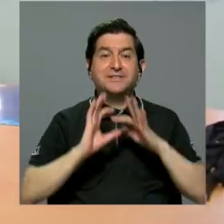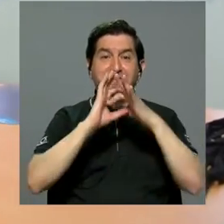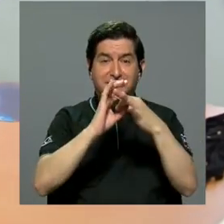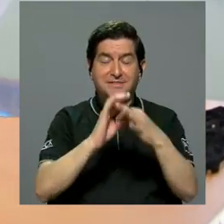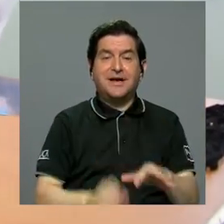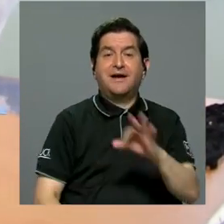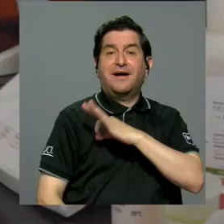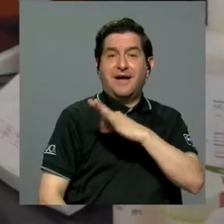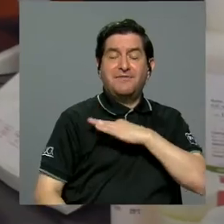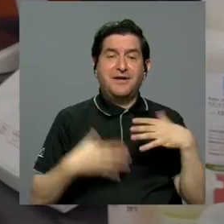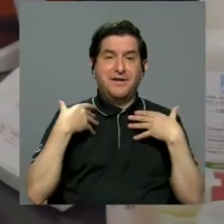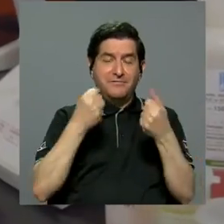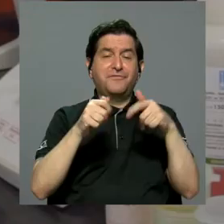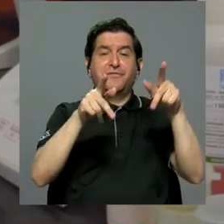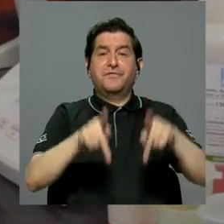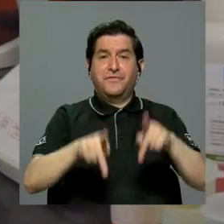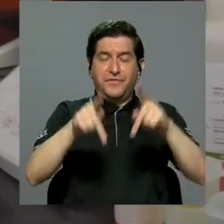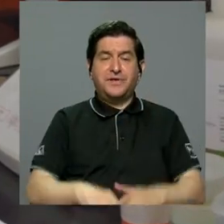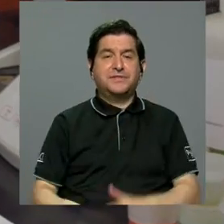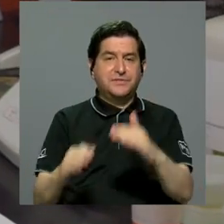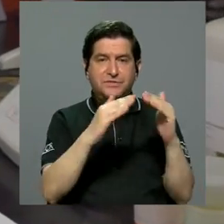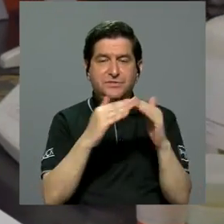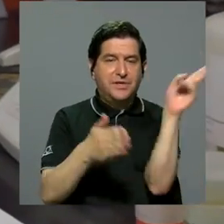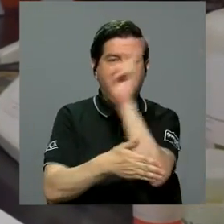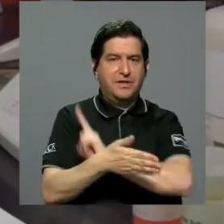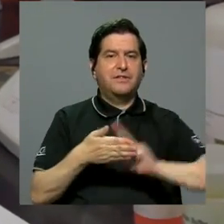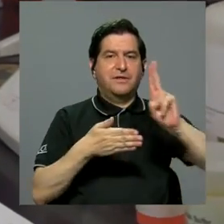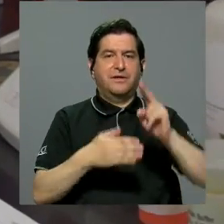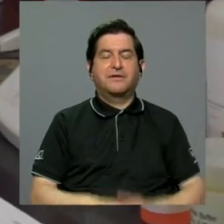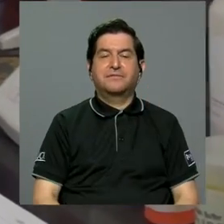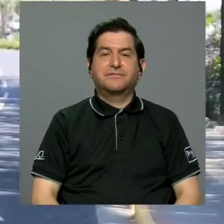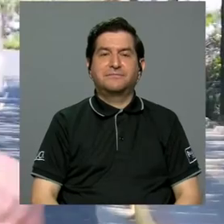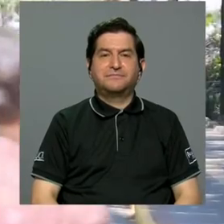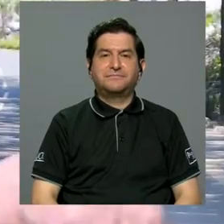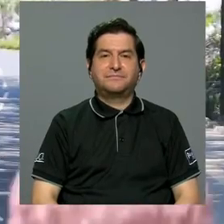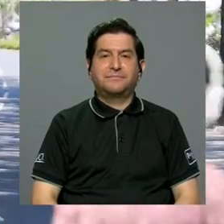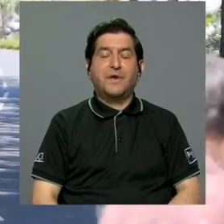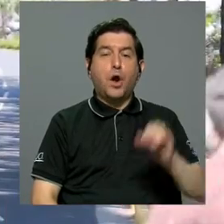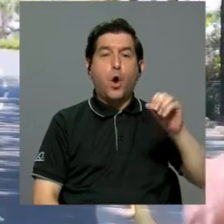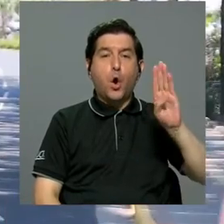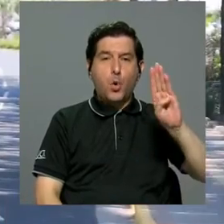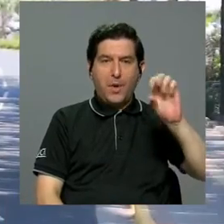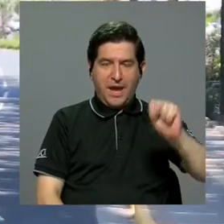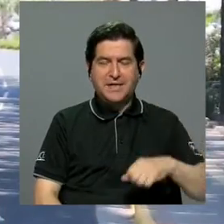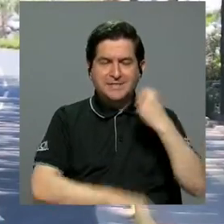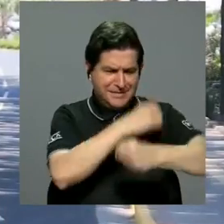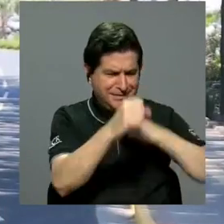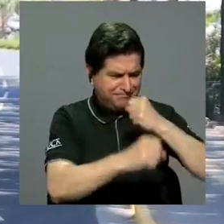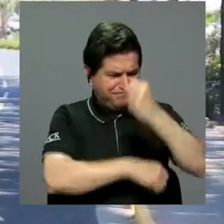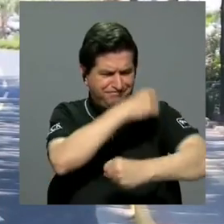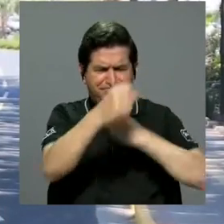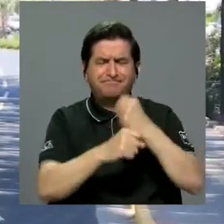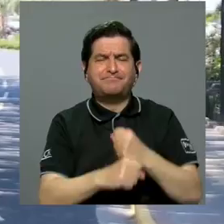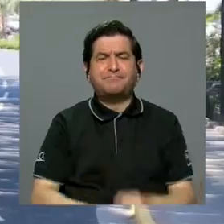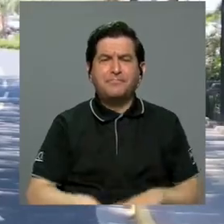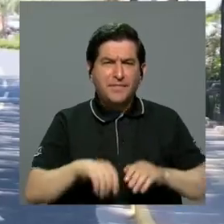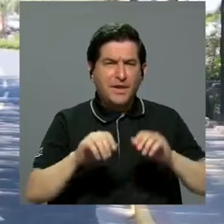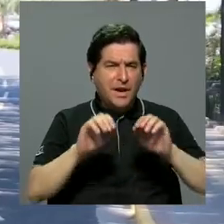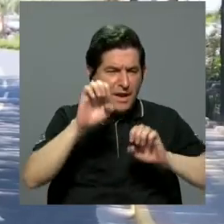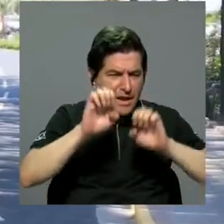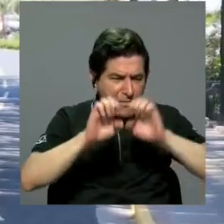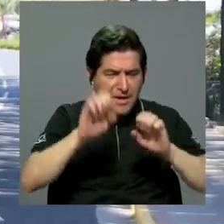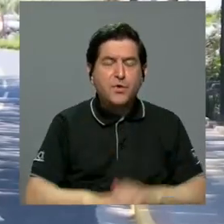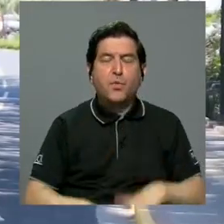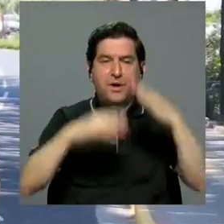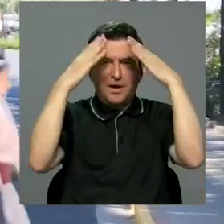relación a favorecer la salud de las personas de la comunidad universitaria. La OBS cada año realiza un balance